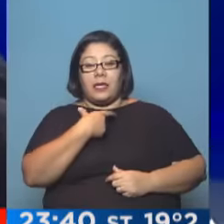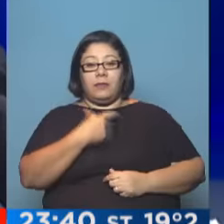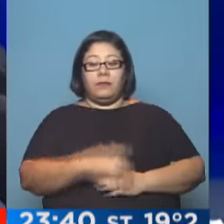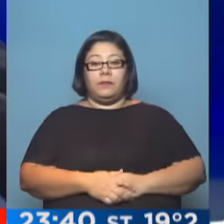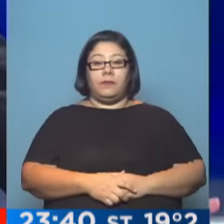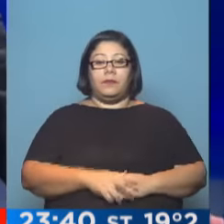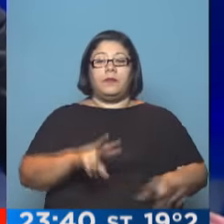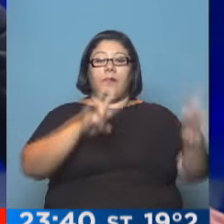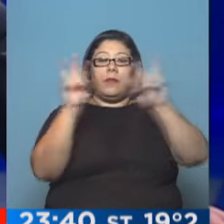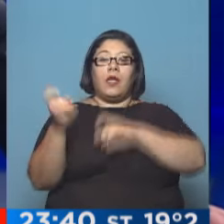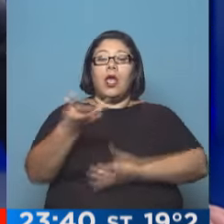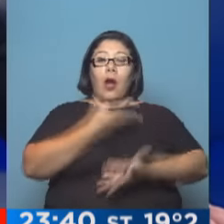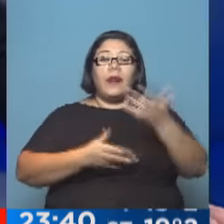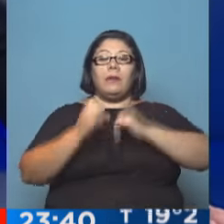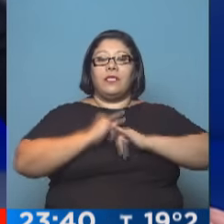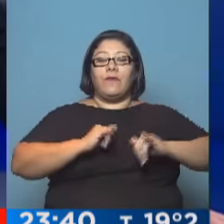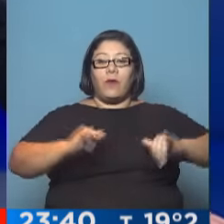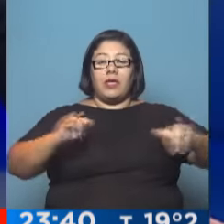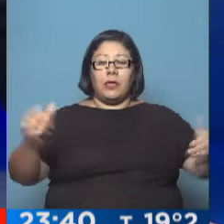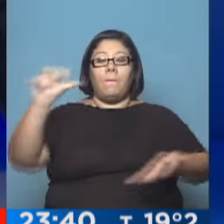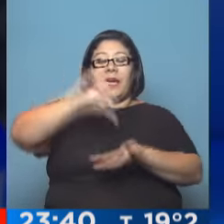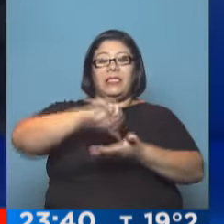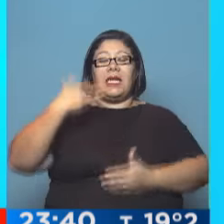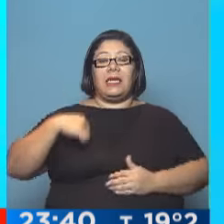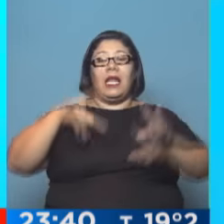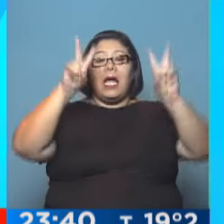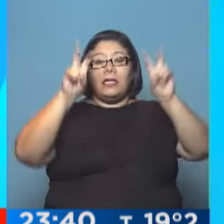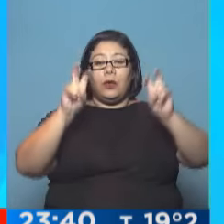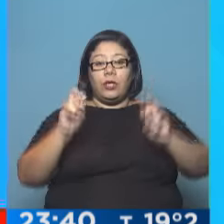Ahora compartimos más información de nuestro país en esta síntesis.